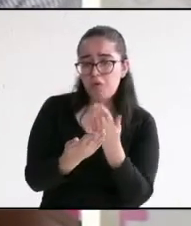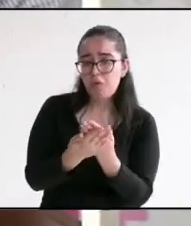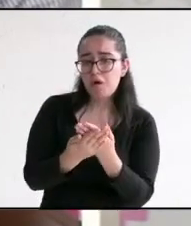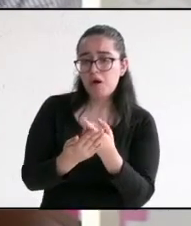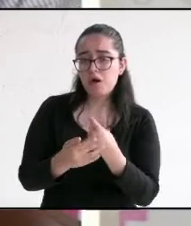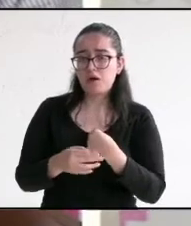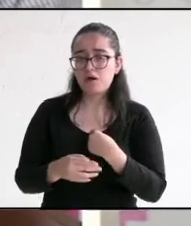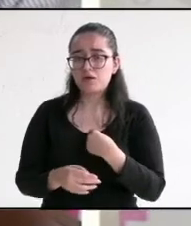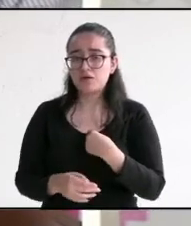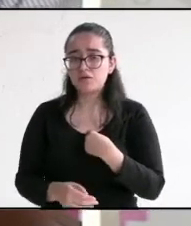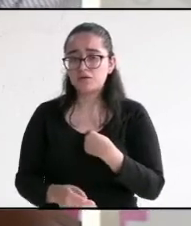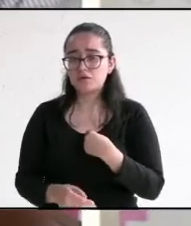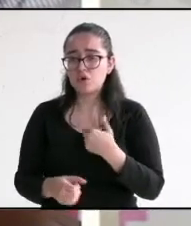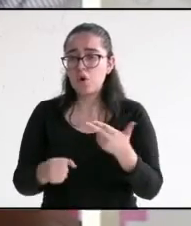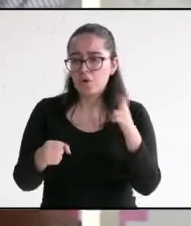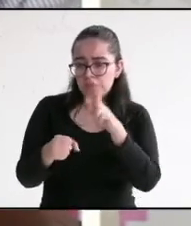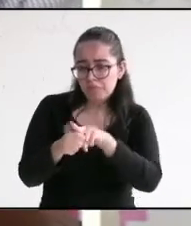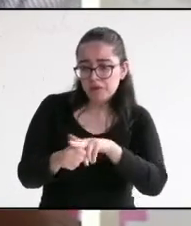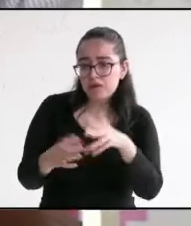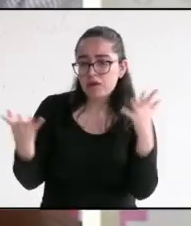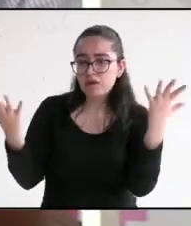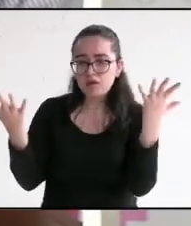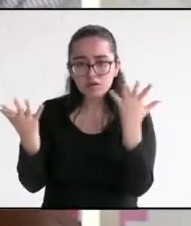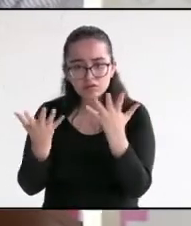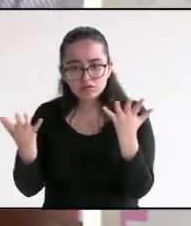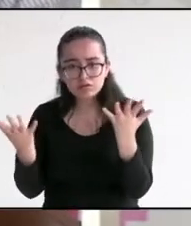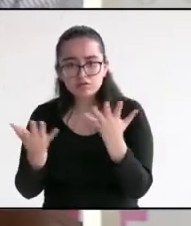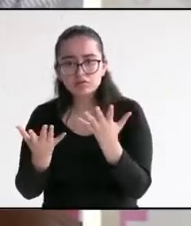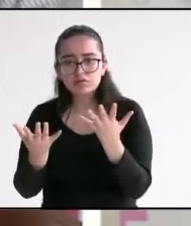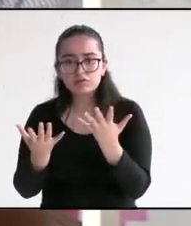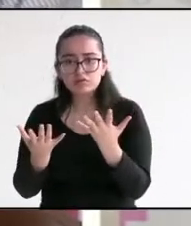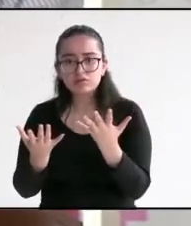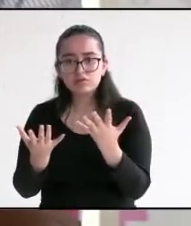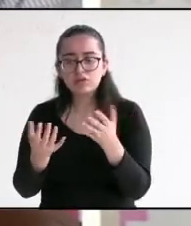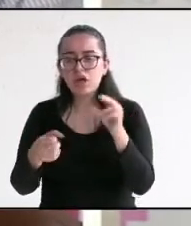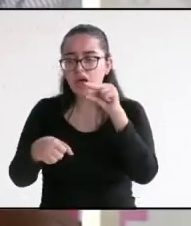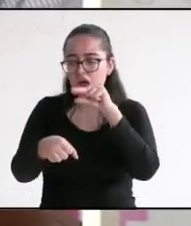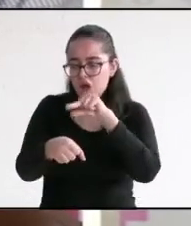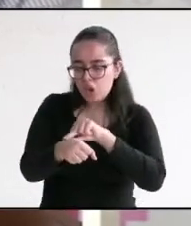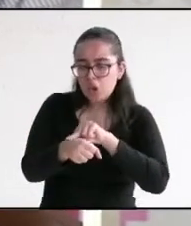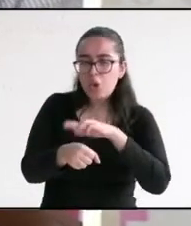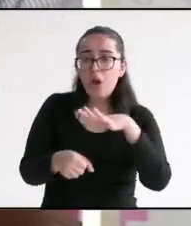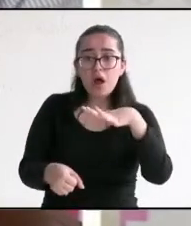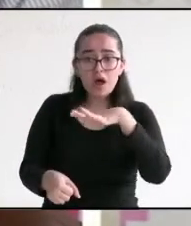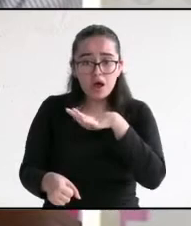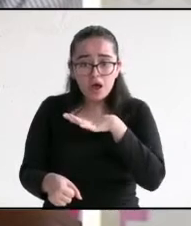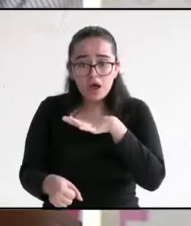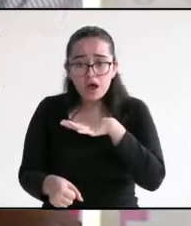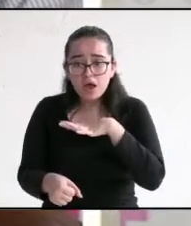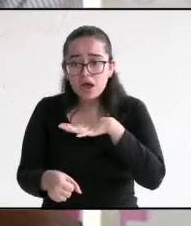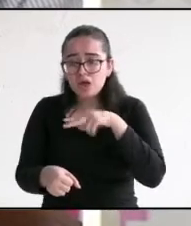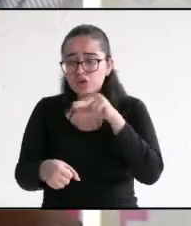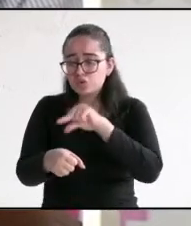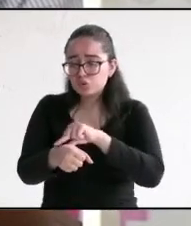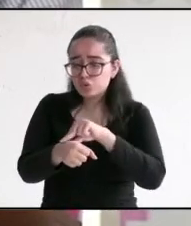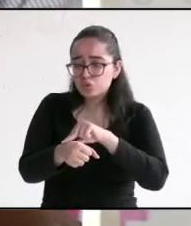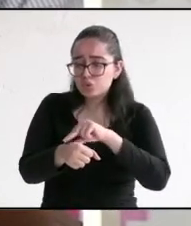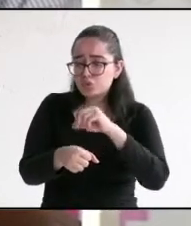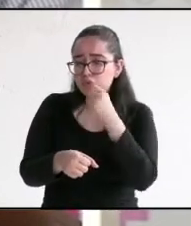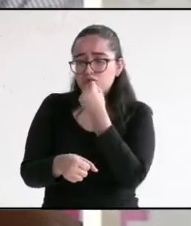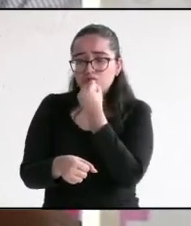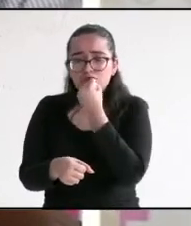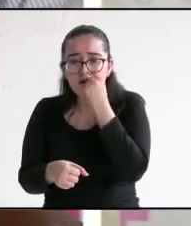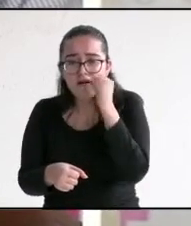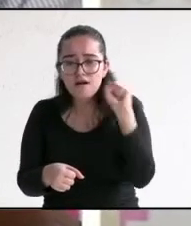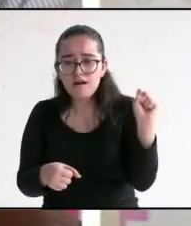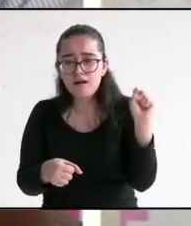creación de un hospital general de zona donde haya médicos especialistas, médicos familiares, una sala de